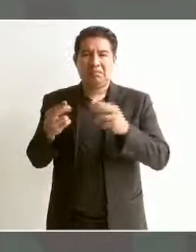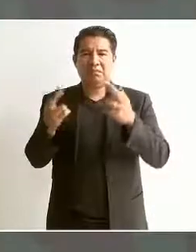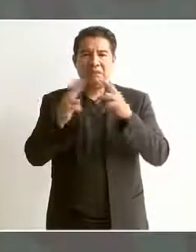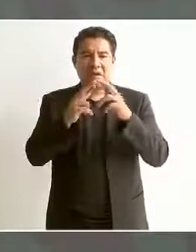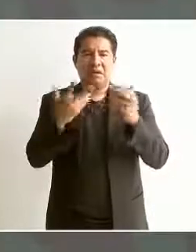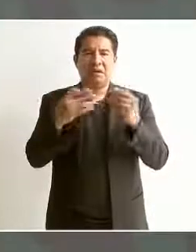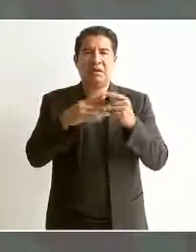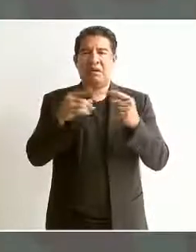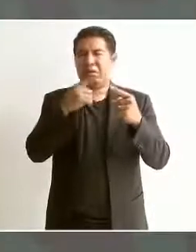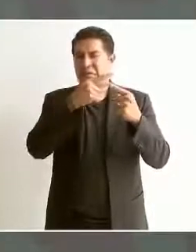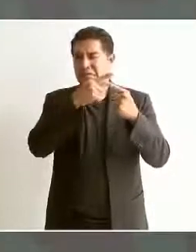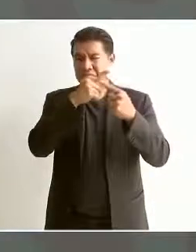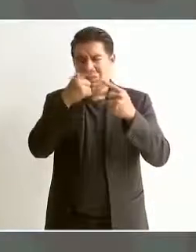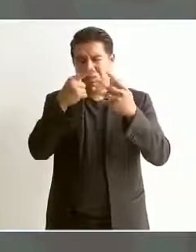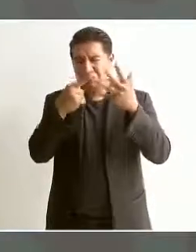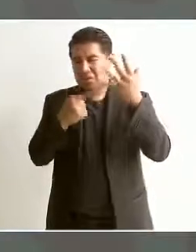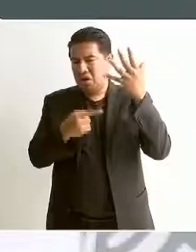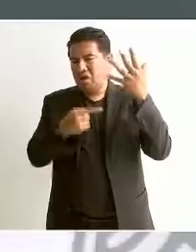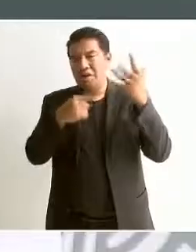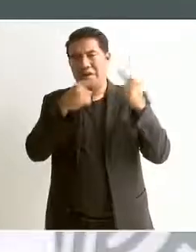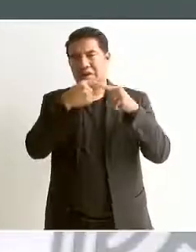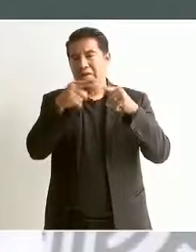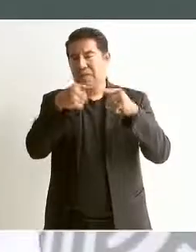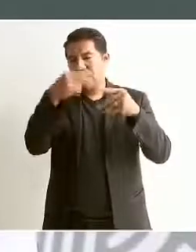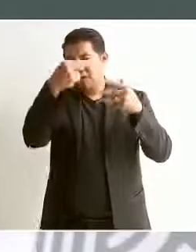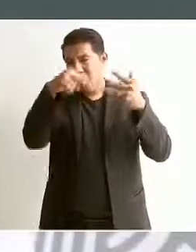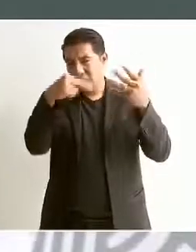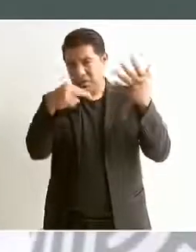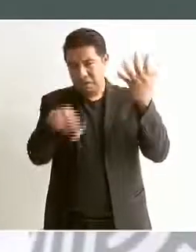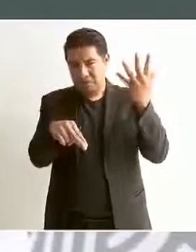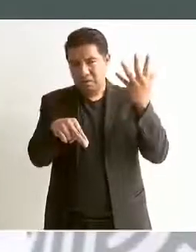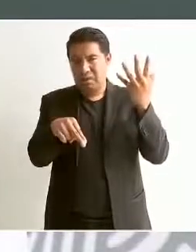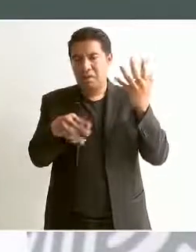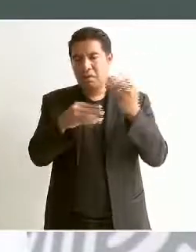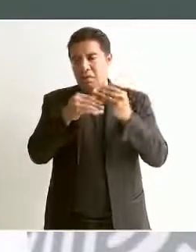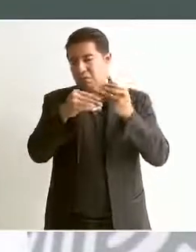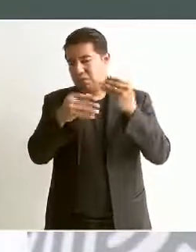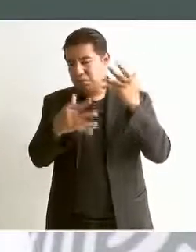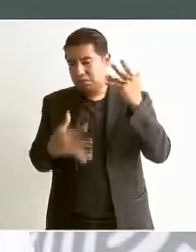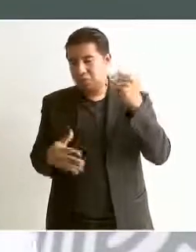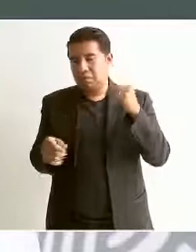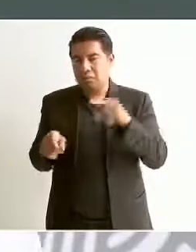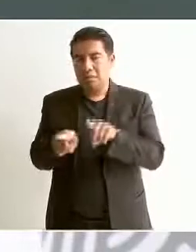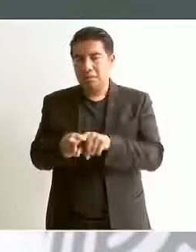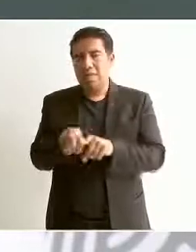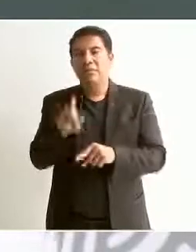evangélicas de todas las denominaciones y sigue también